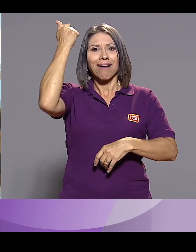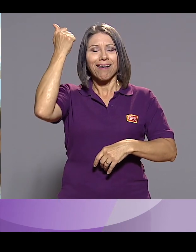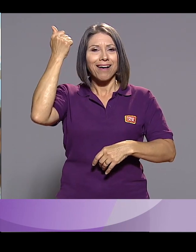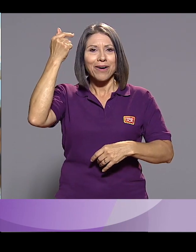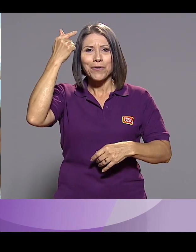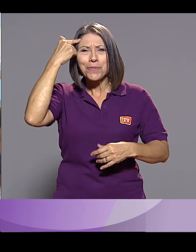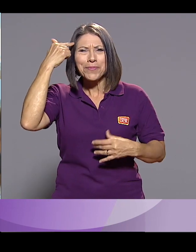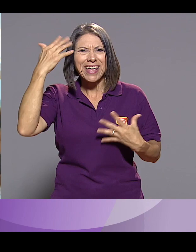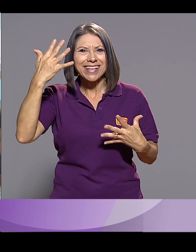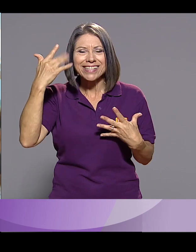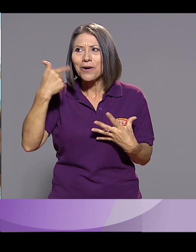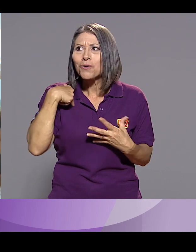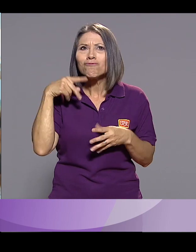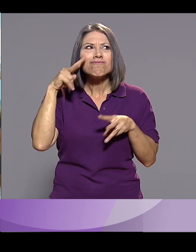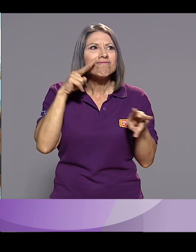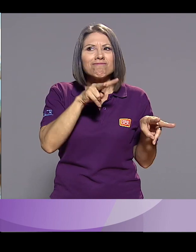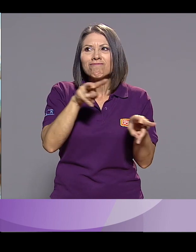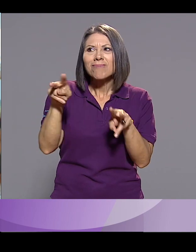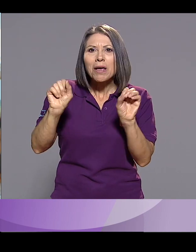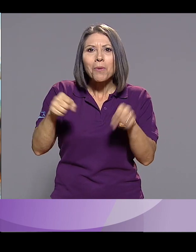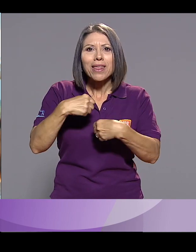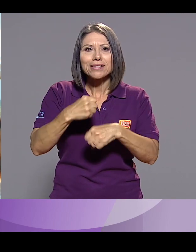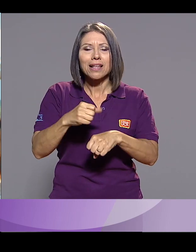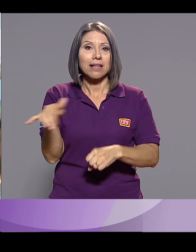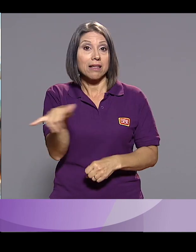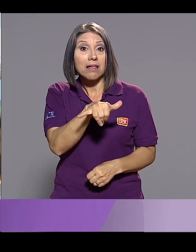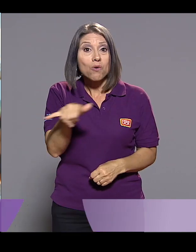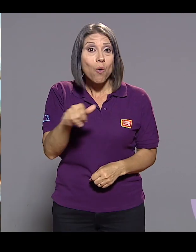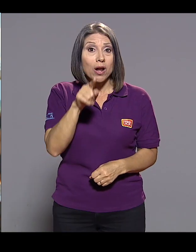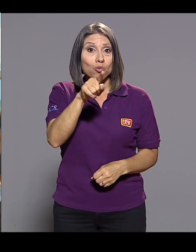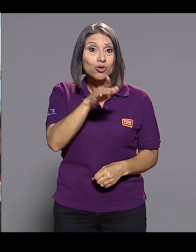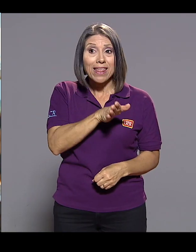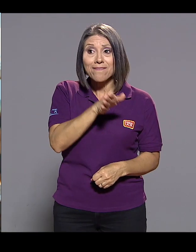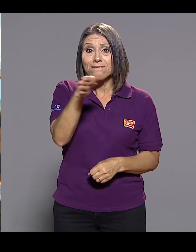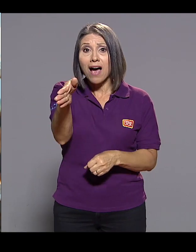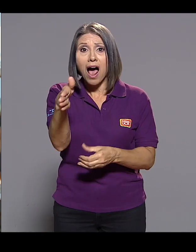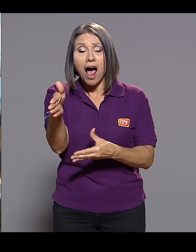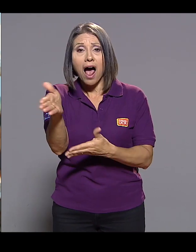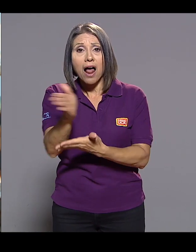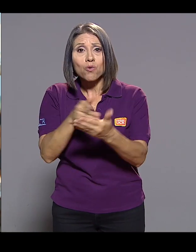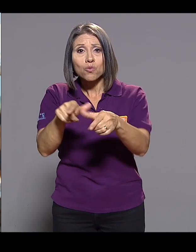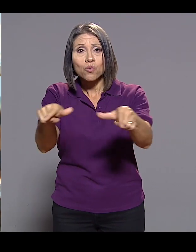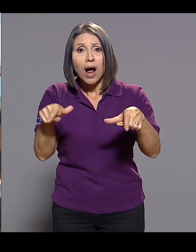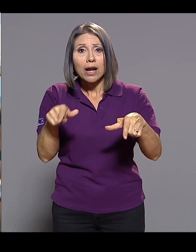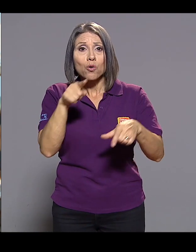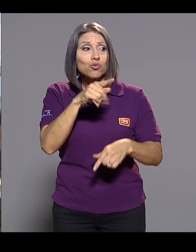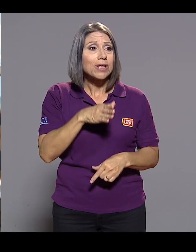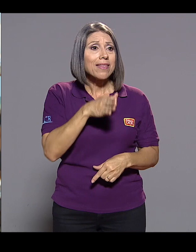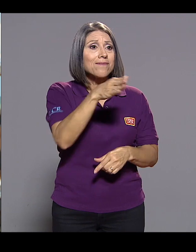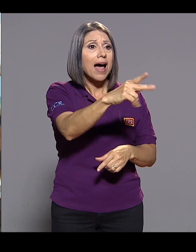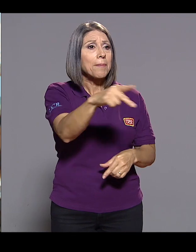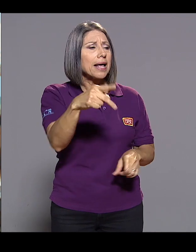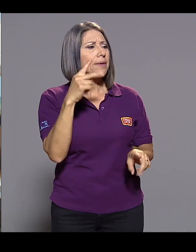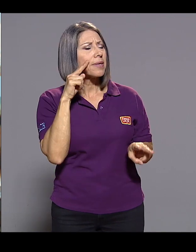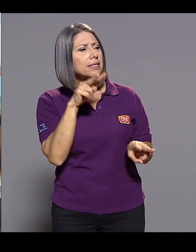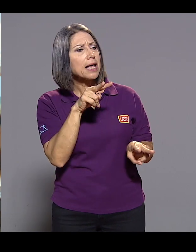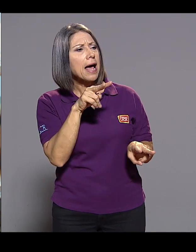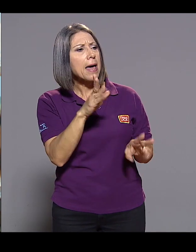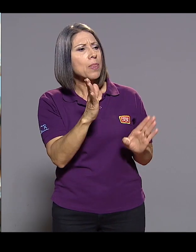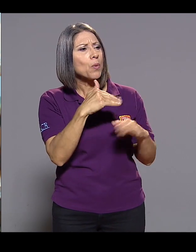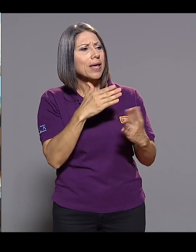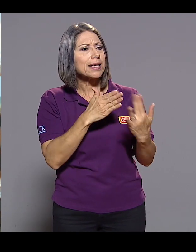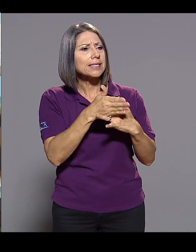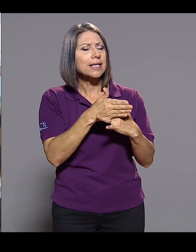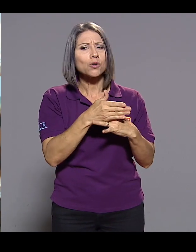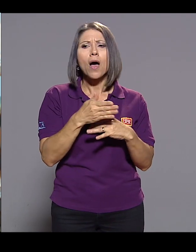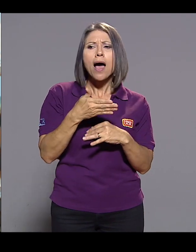sí se incorpora inmediatamente igual cuando usted va a un lugar o va a alguna playa usted sabe ah este no